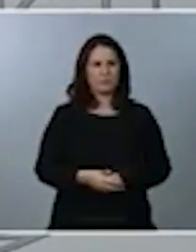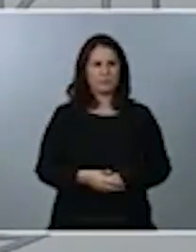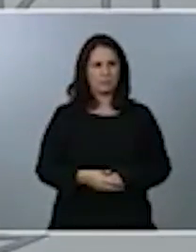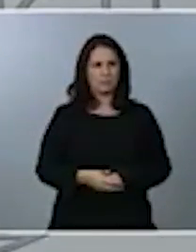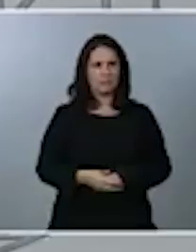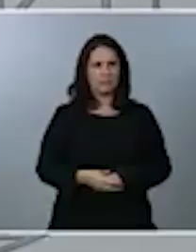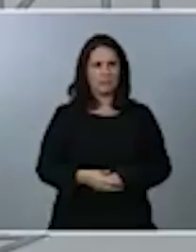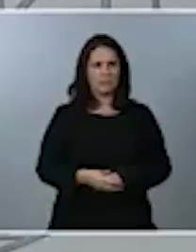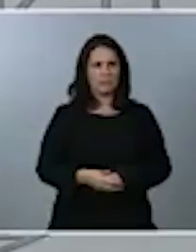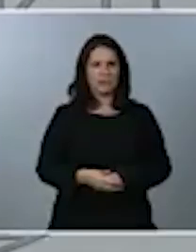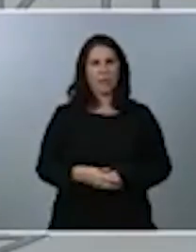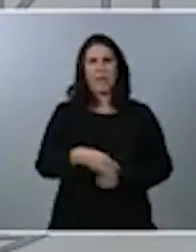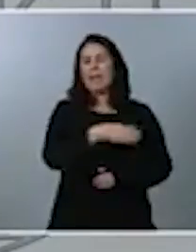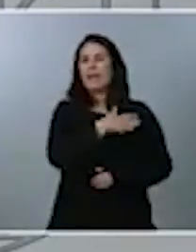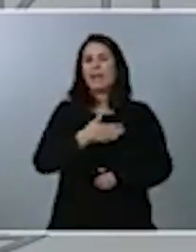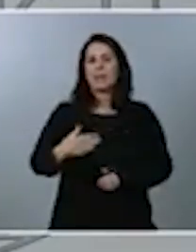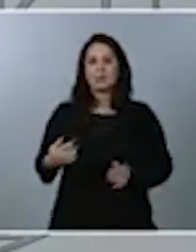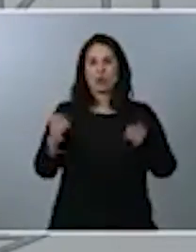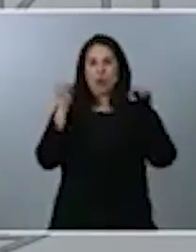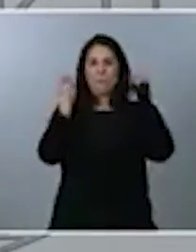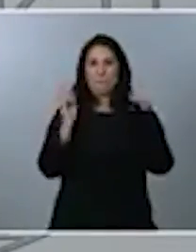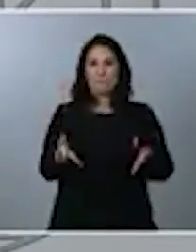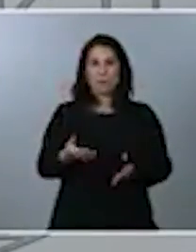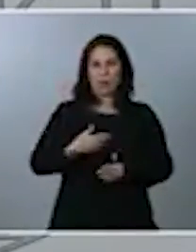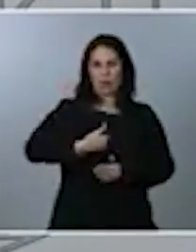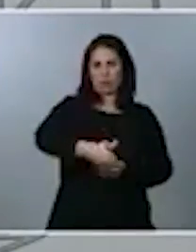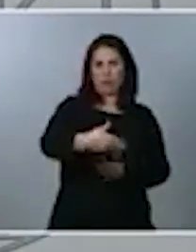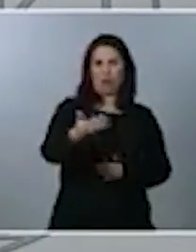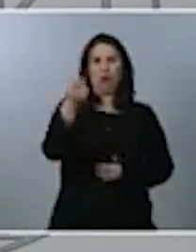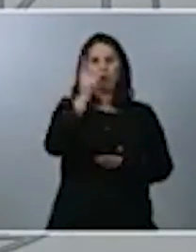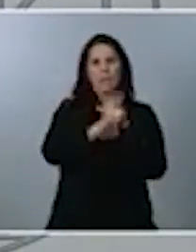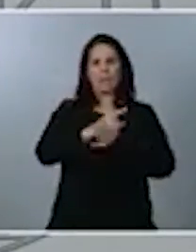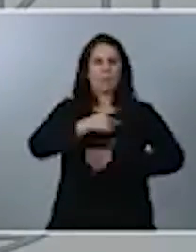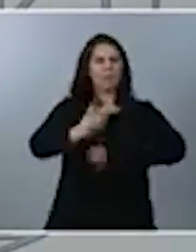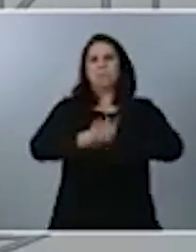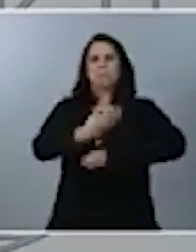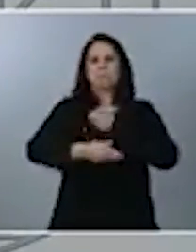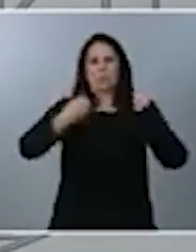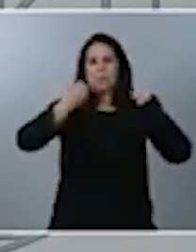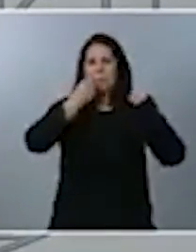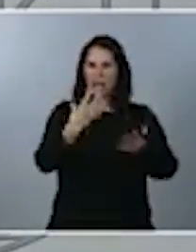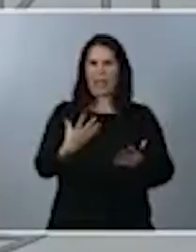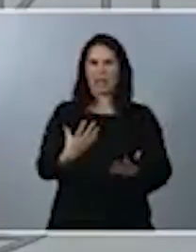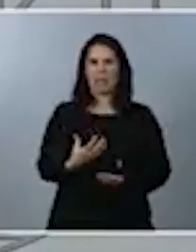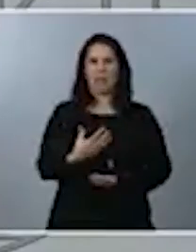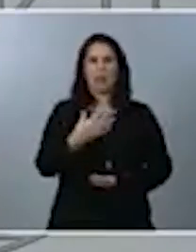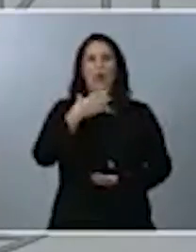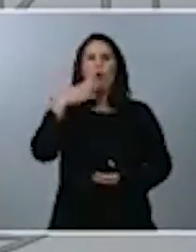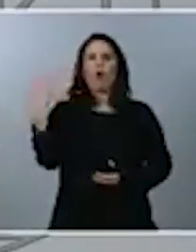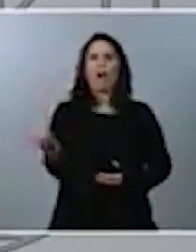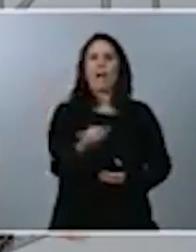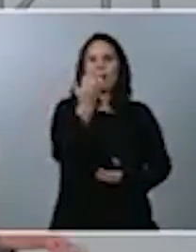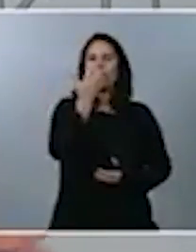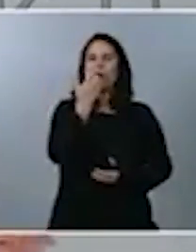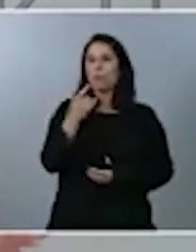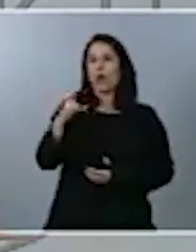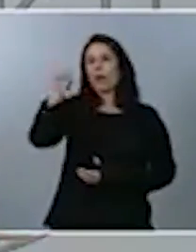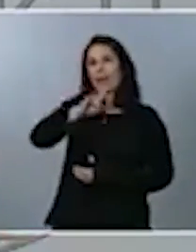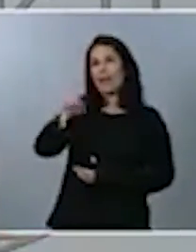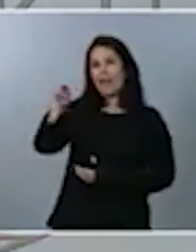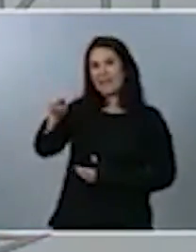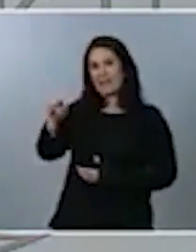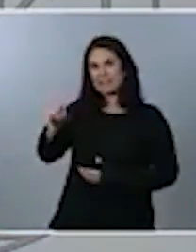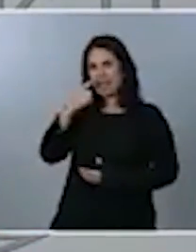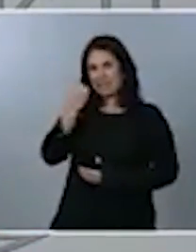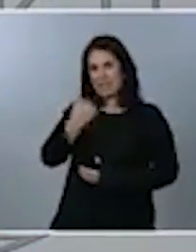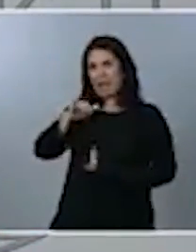lo antes posible a pleno rendimiento. Ojalá los corredores que estamos experimentando, por ejemplo, en Canarias, se puedan extender rápidamente, porque